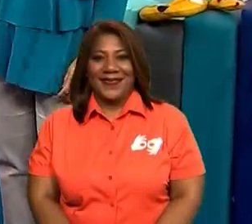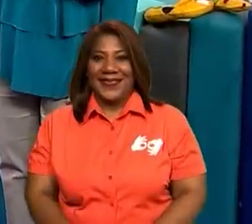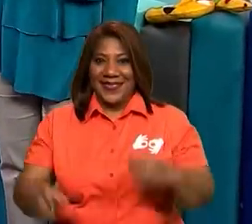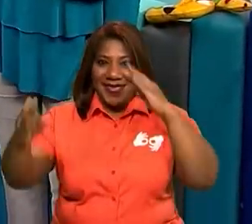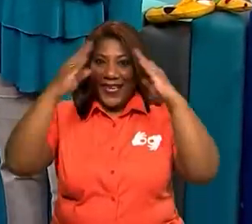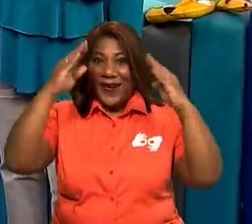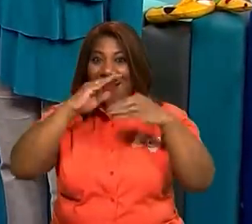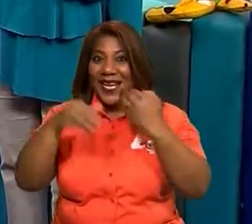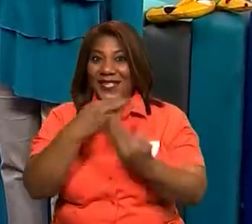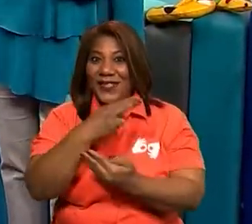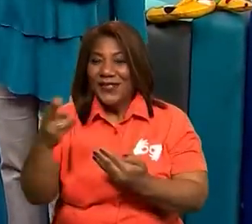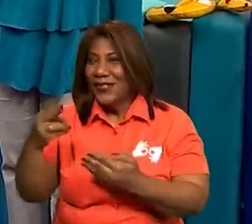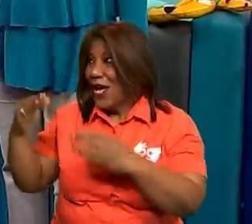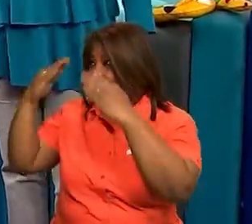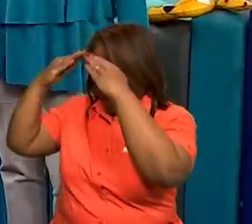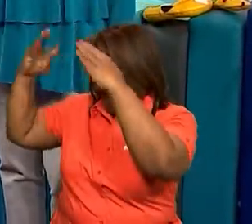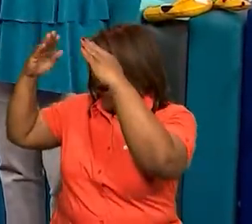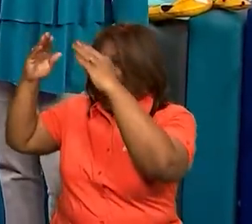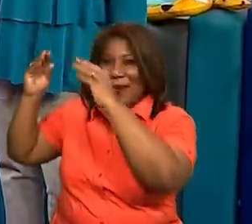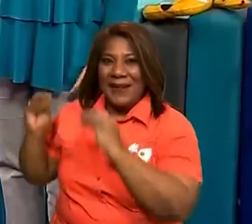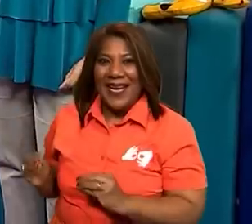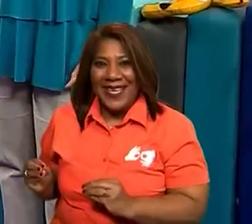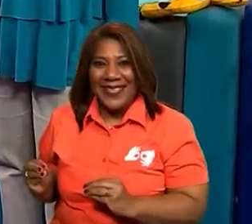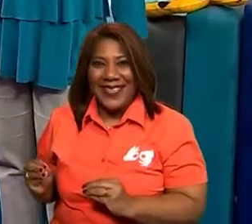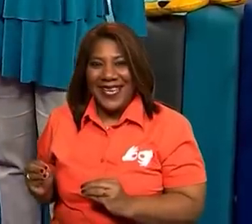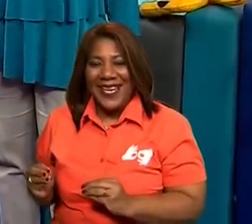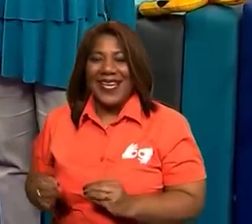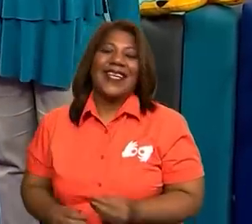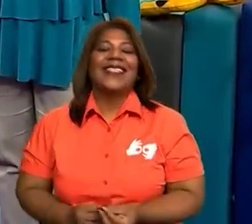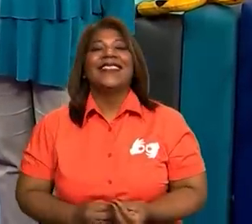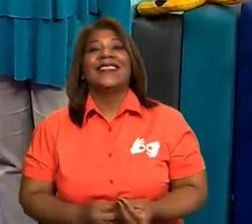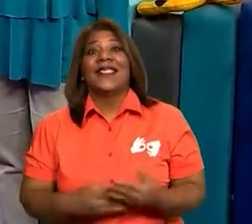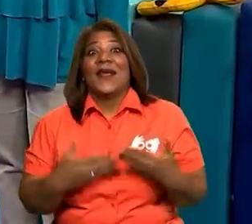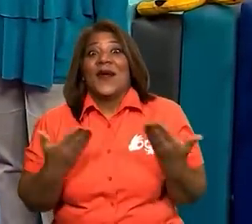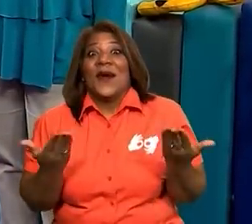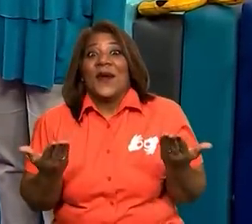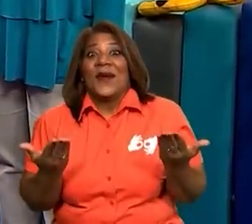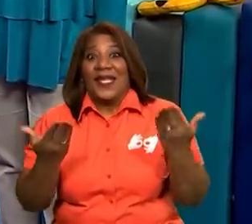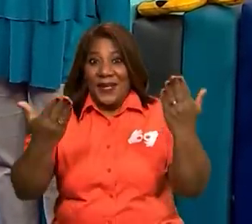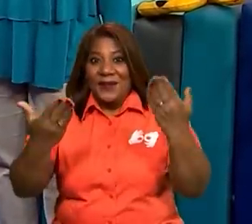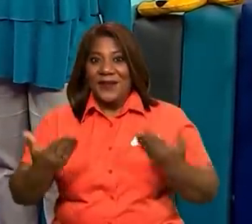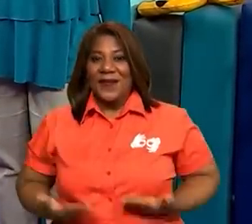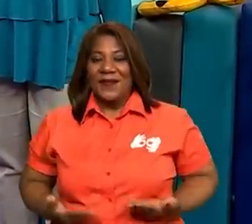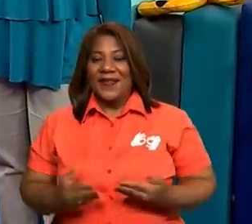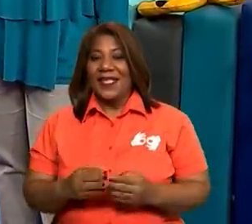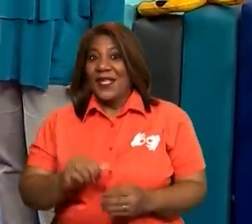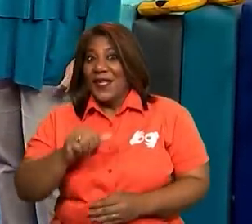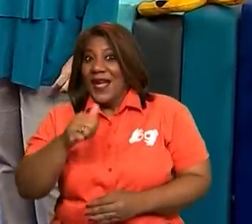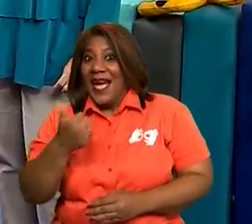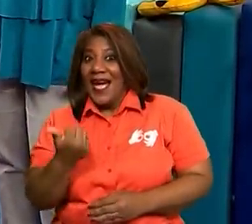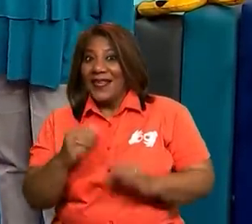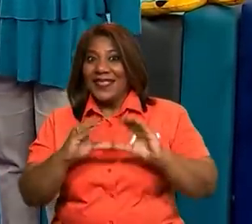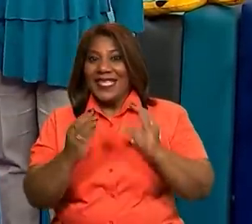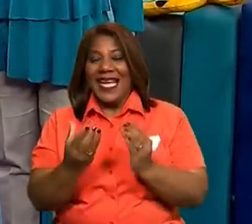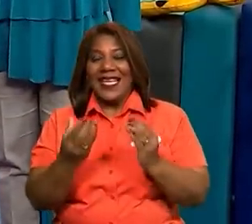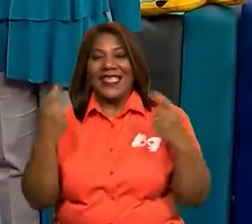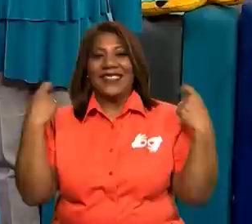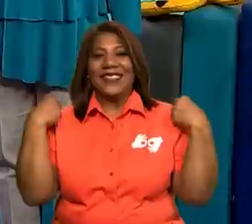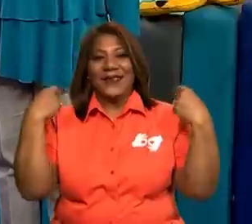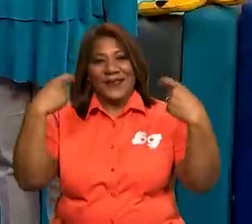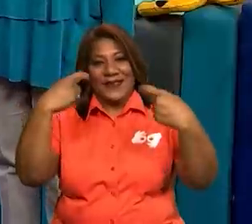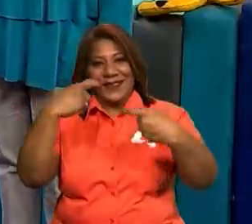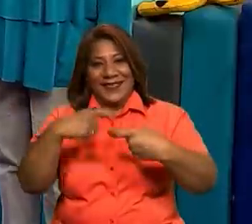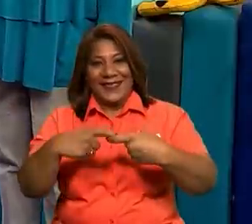¡Hola, chicos! ¡Hola, maestra! Bienvenidos a otra clase más de la asignatura de